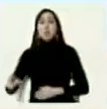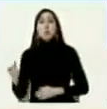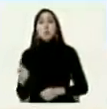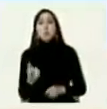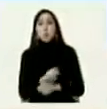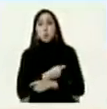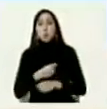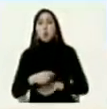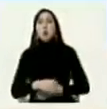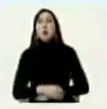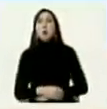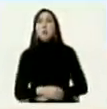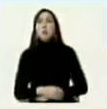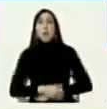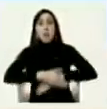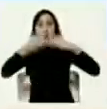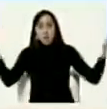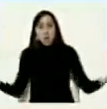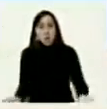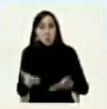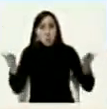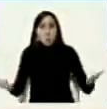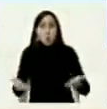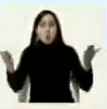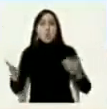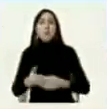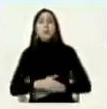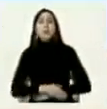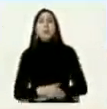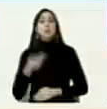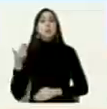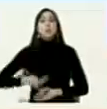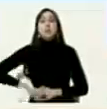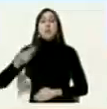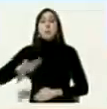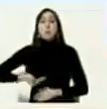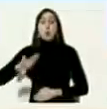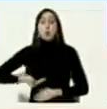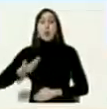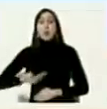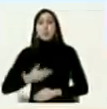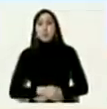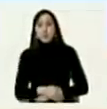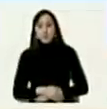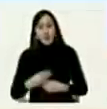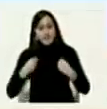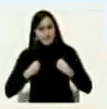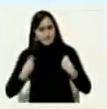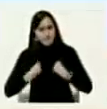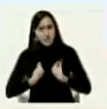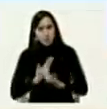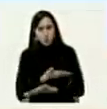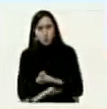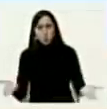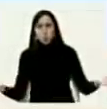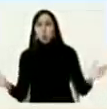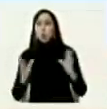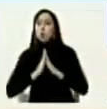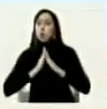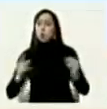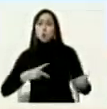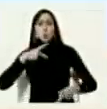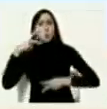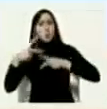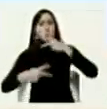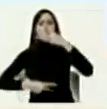un impulso muy importante un impulso vital para todo ese proceso